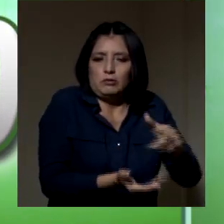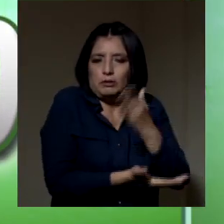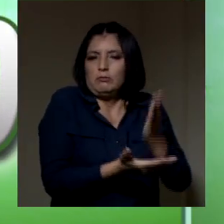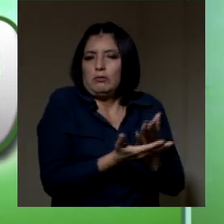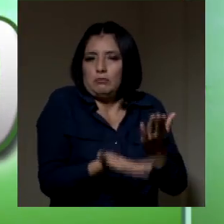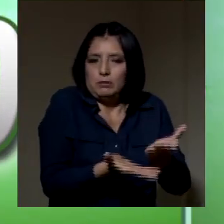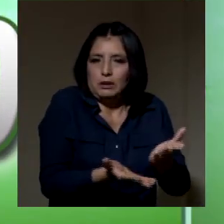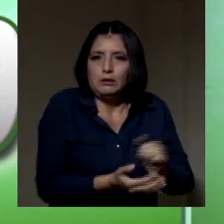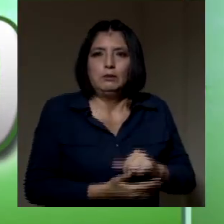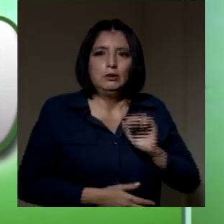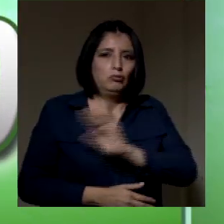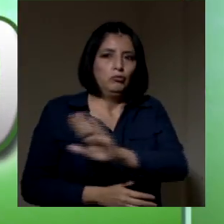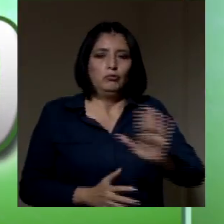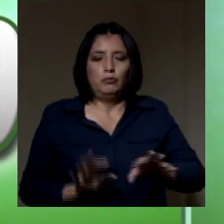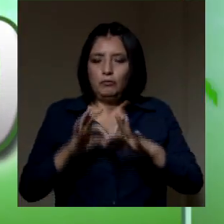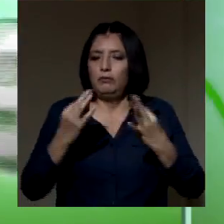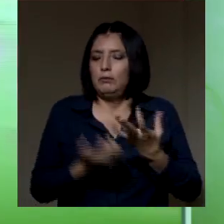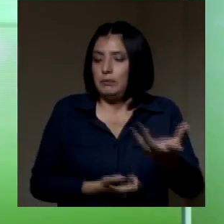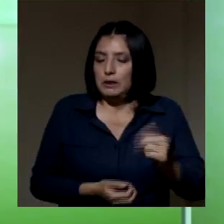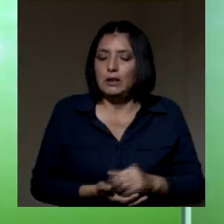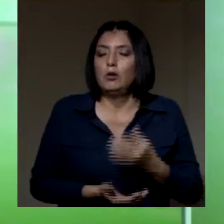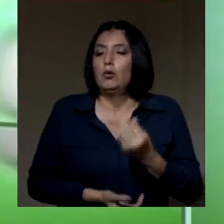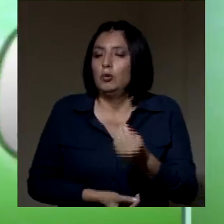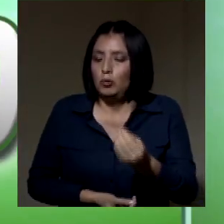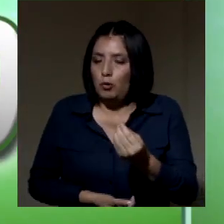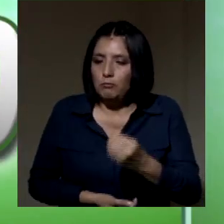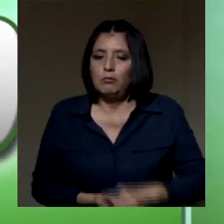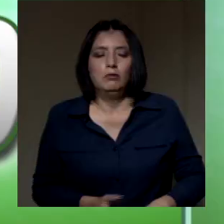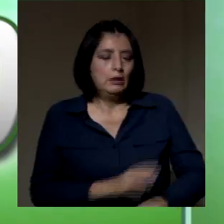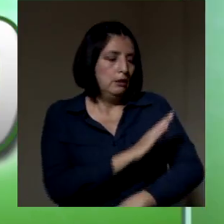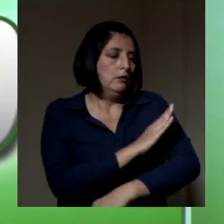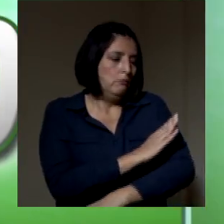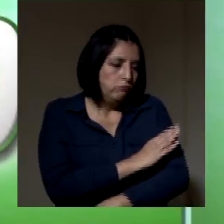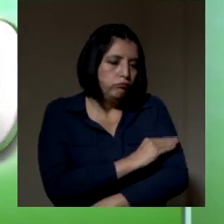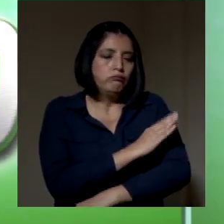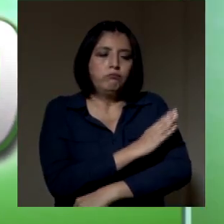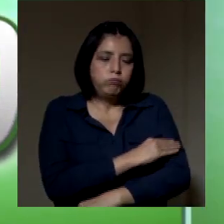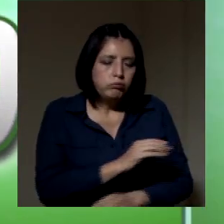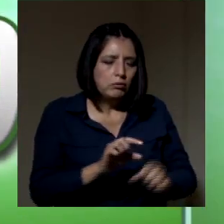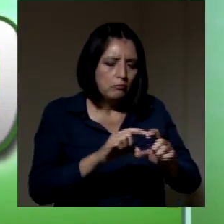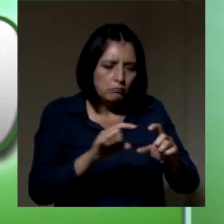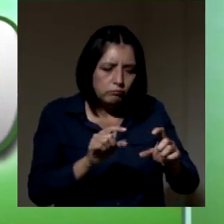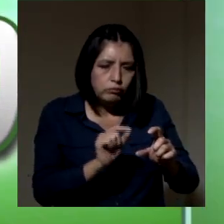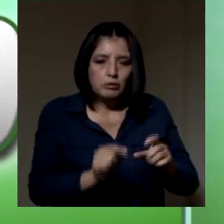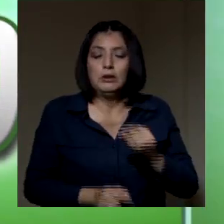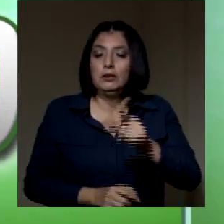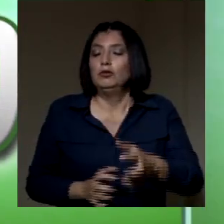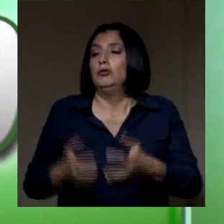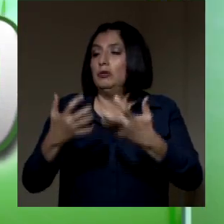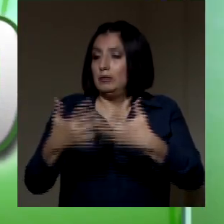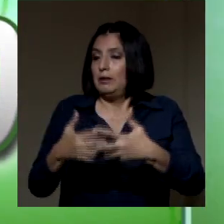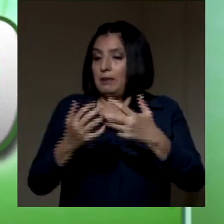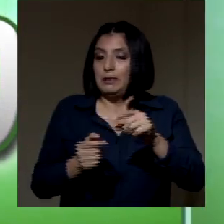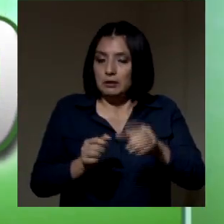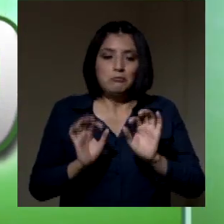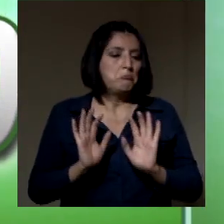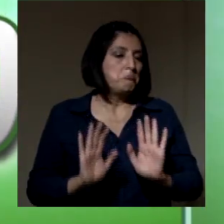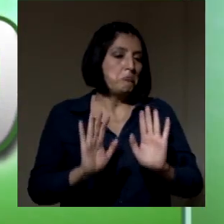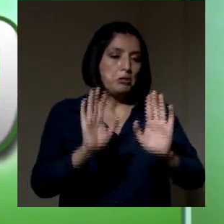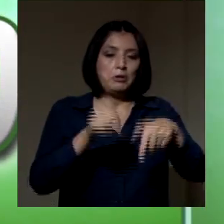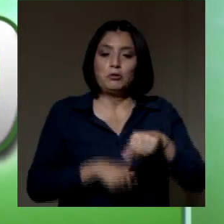de usted o de su familia? Tomándose la presión arterial. Este es un aparato extraordinario.